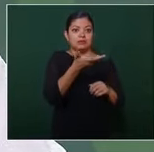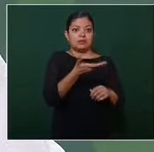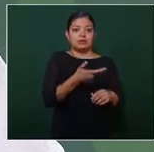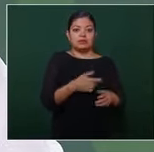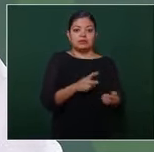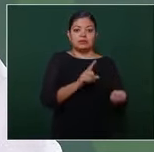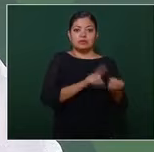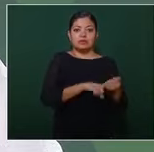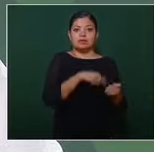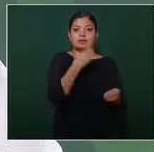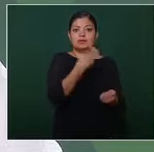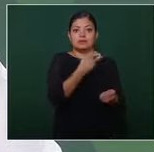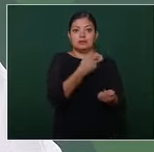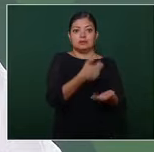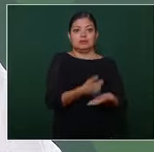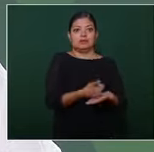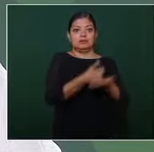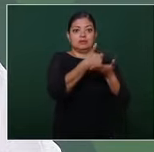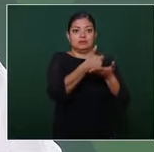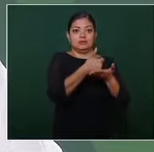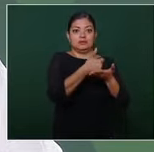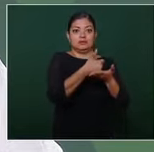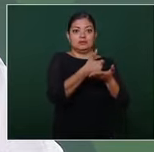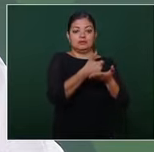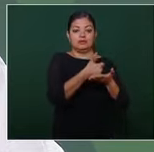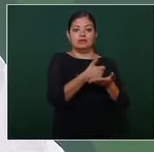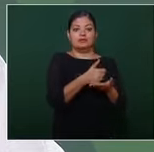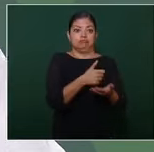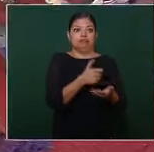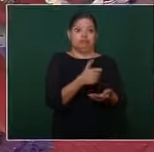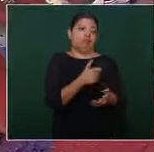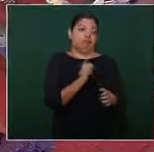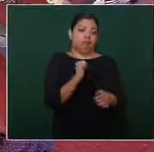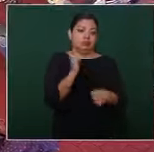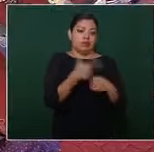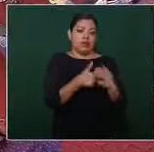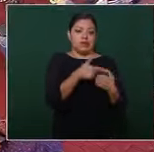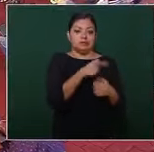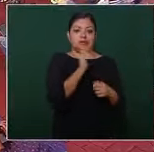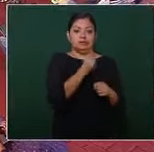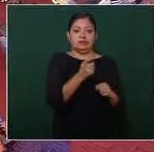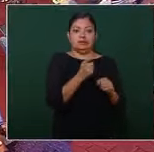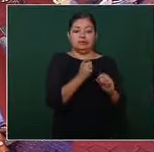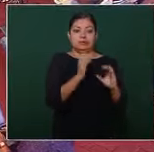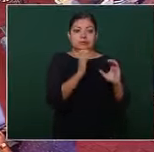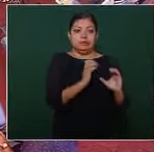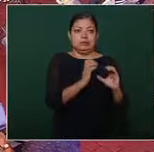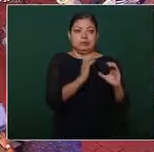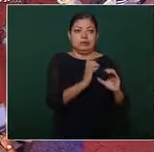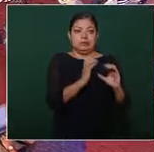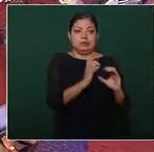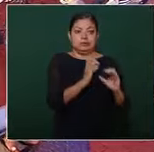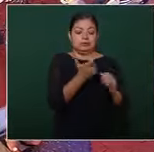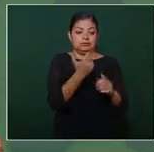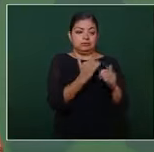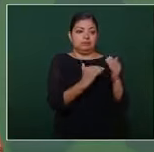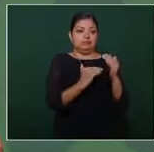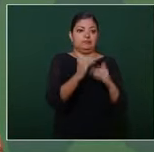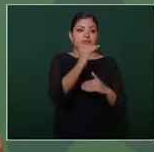eso nos ha ayudado mucho a contener la inflación